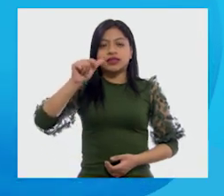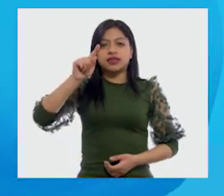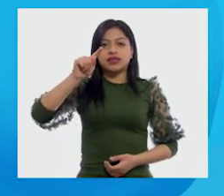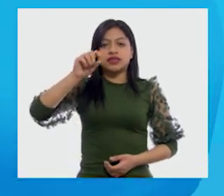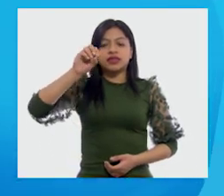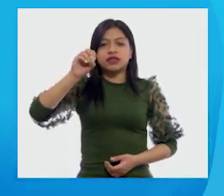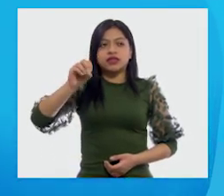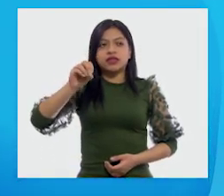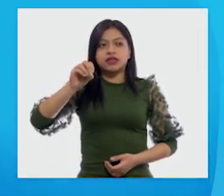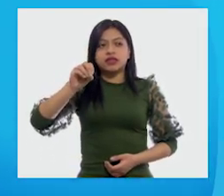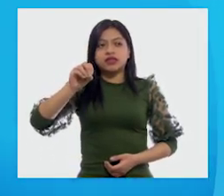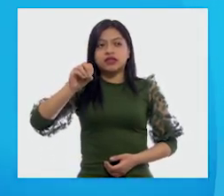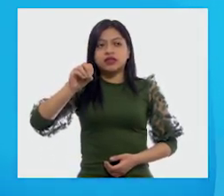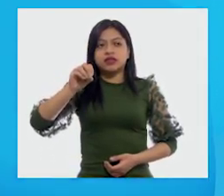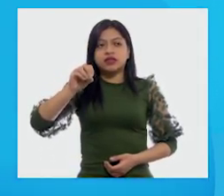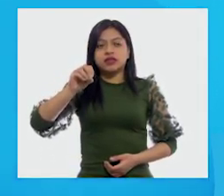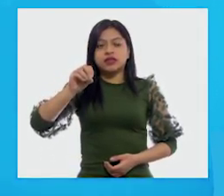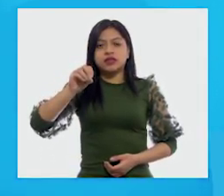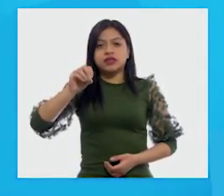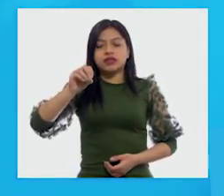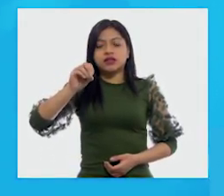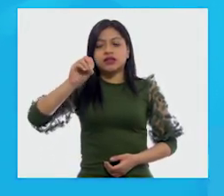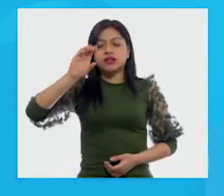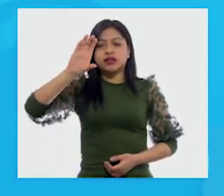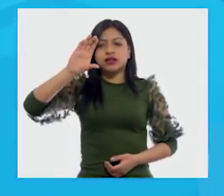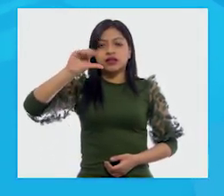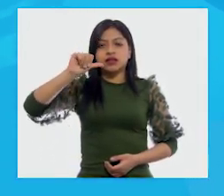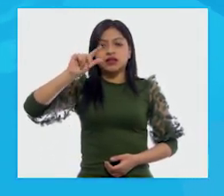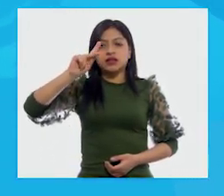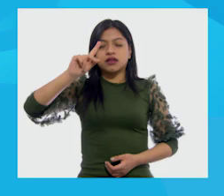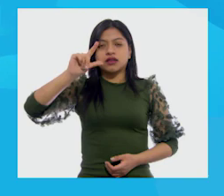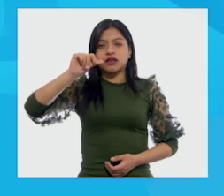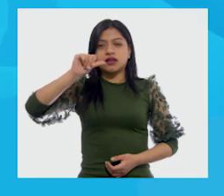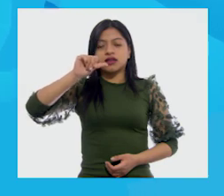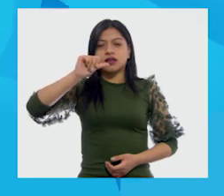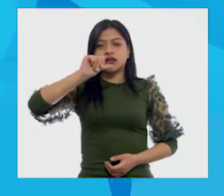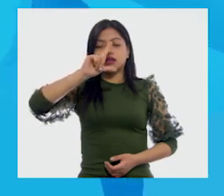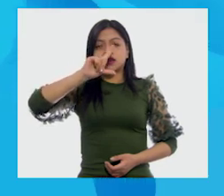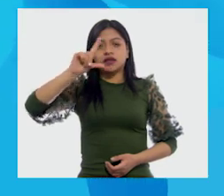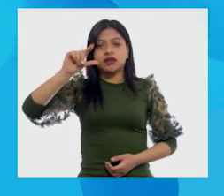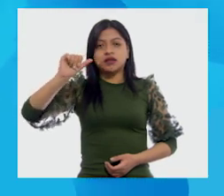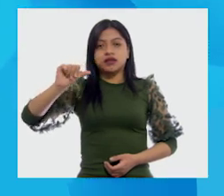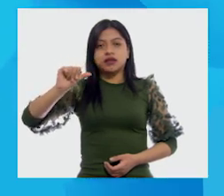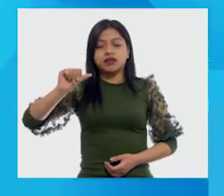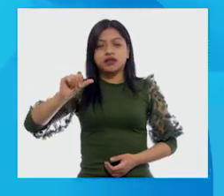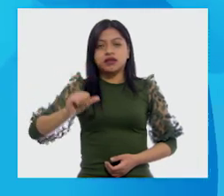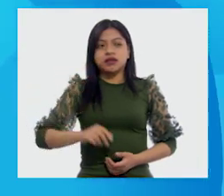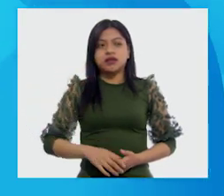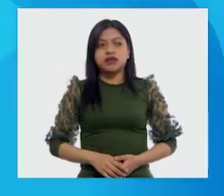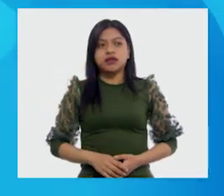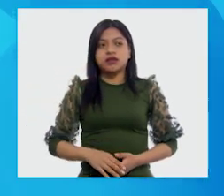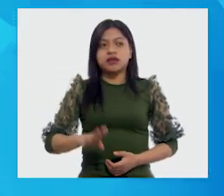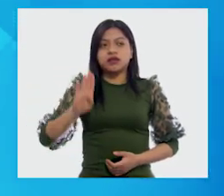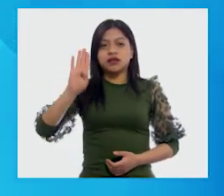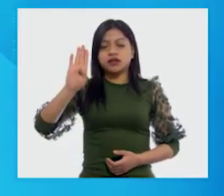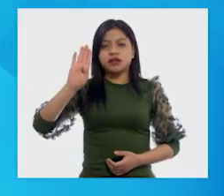capaña de baunayó.